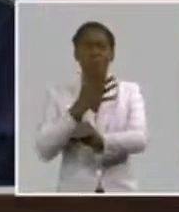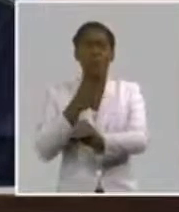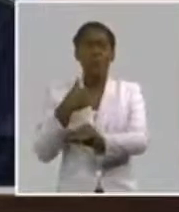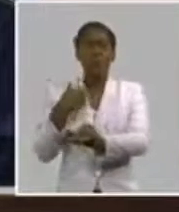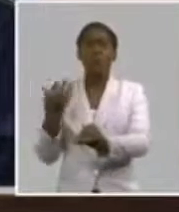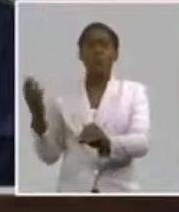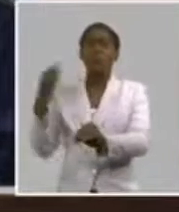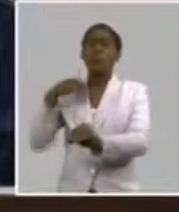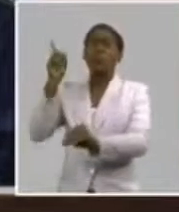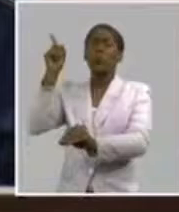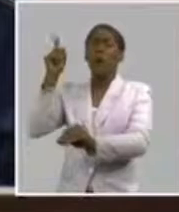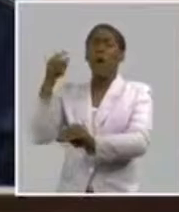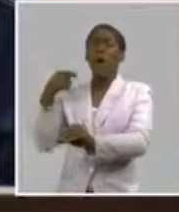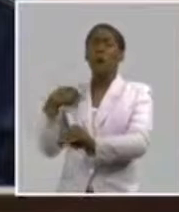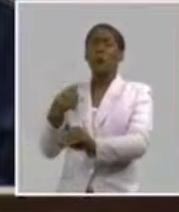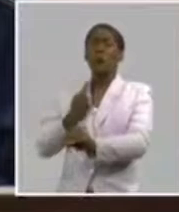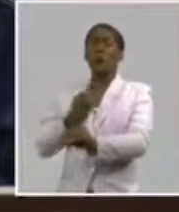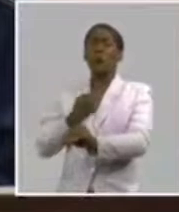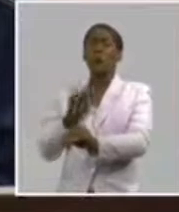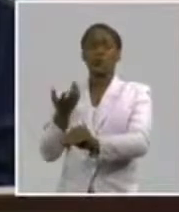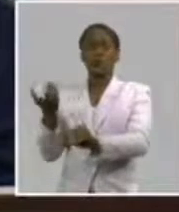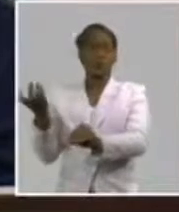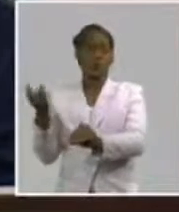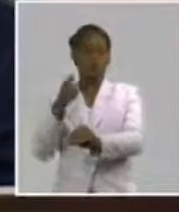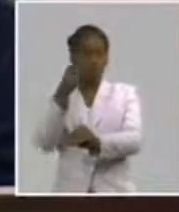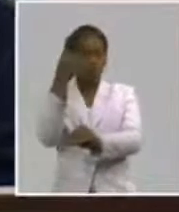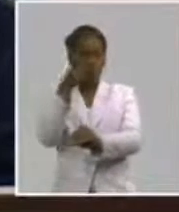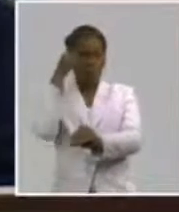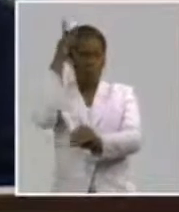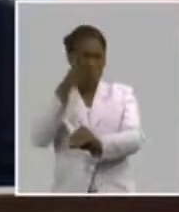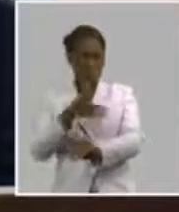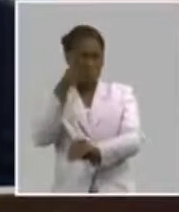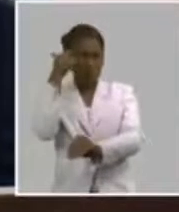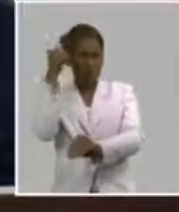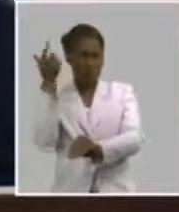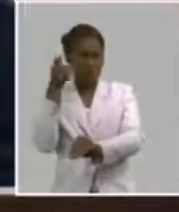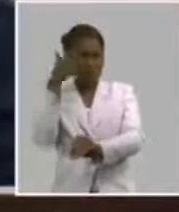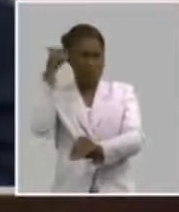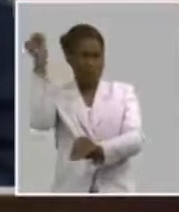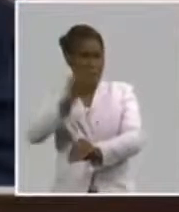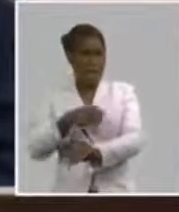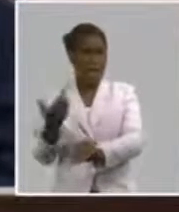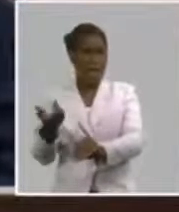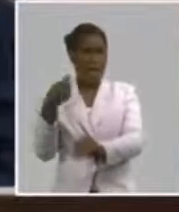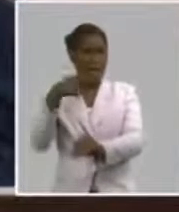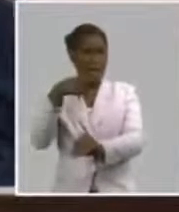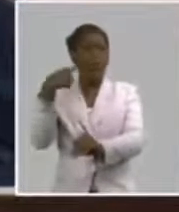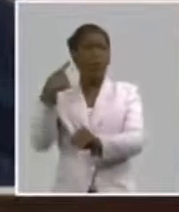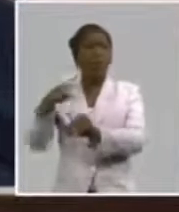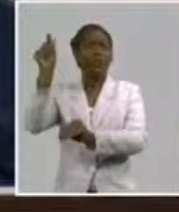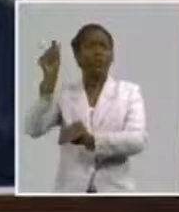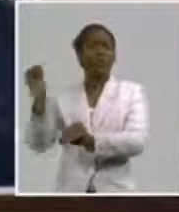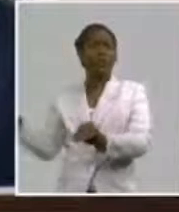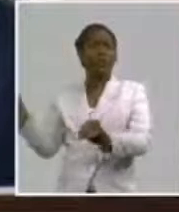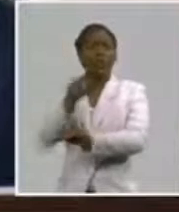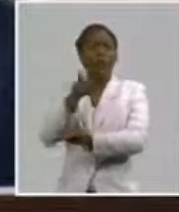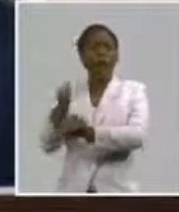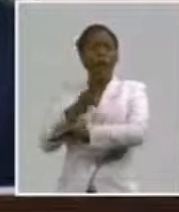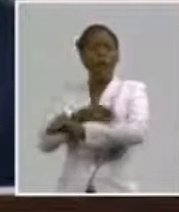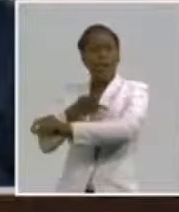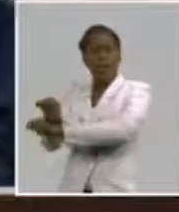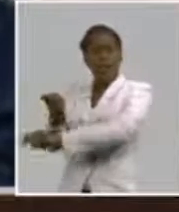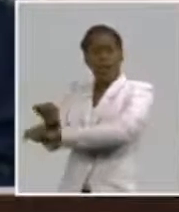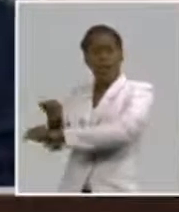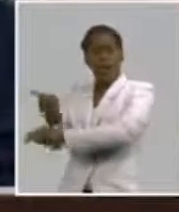Además, te estás negando a ti mismo, porque lo contrario. Uno lo que tiene que aspirar es que haya compañeros que después sean mejor que uno. Que lo hagan mejor que uno. Que lo